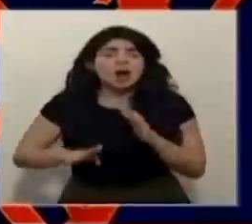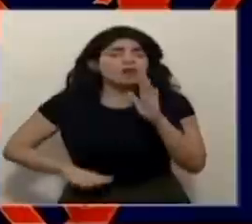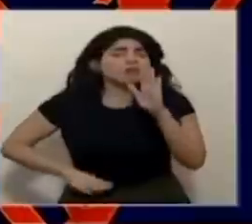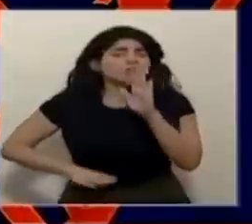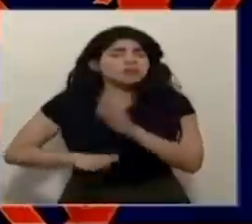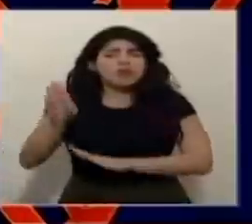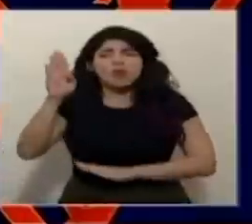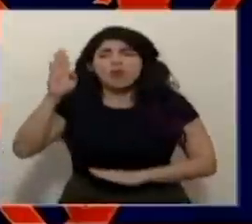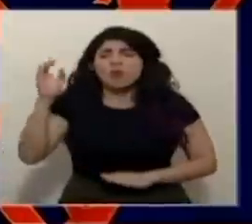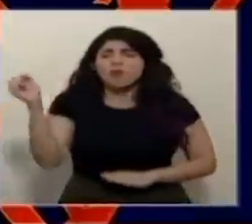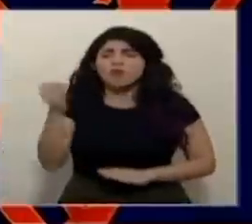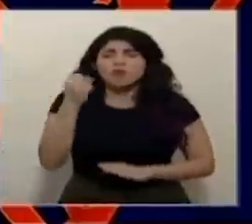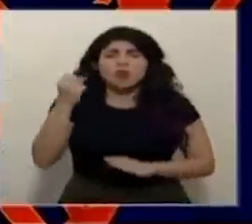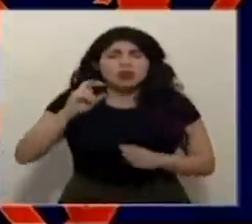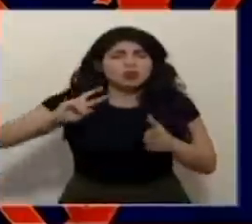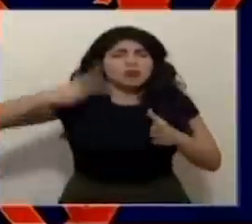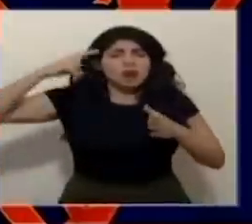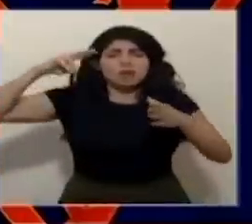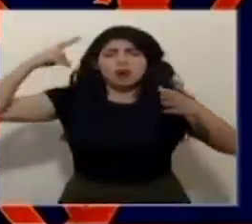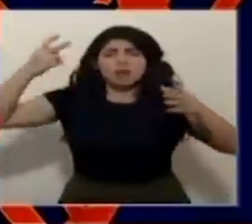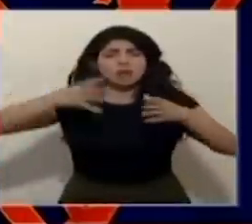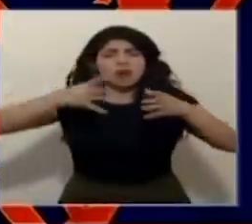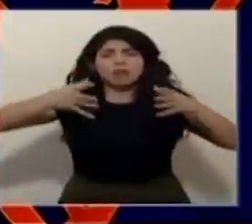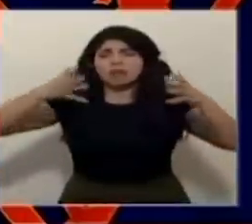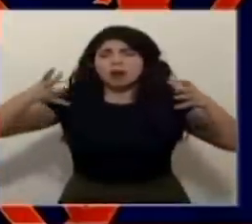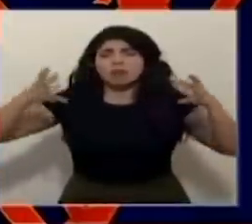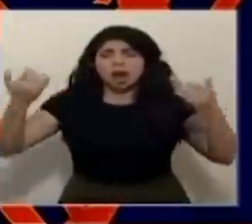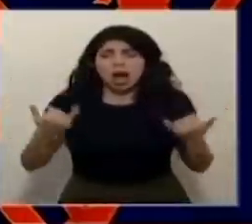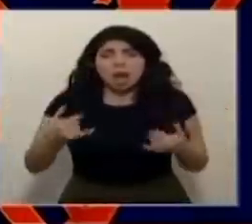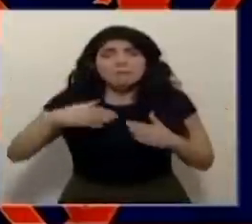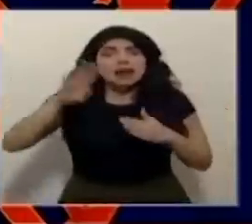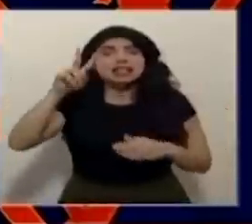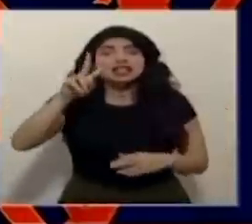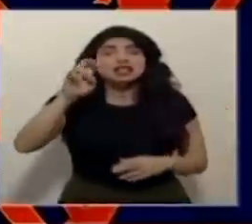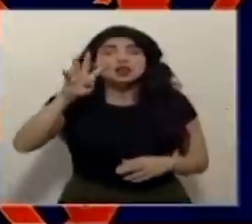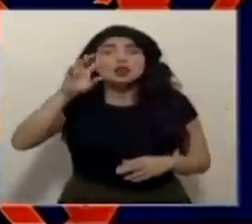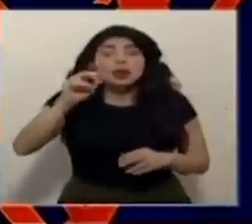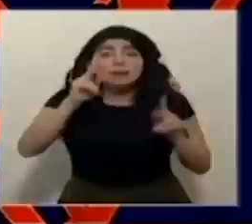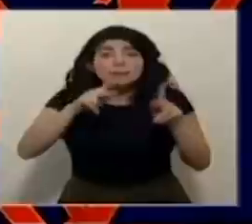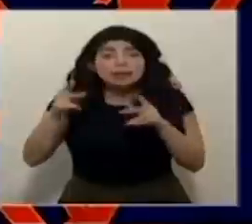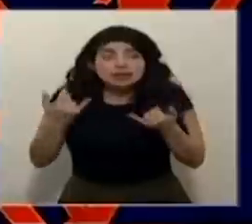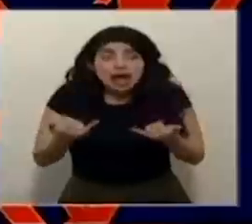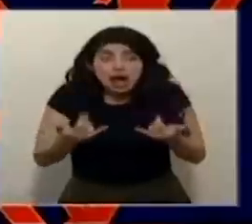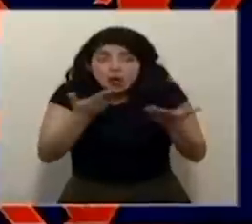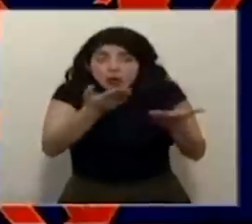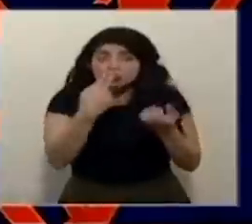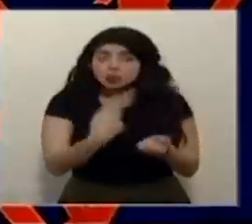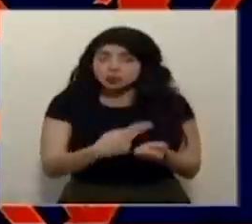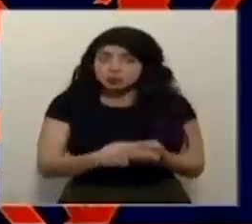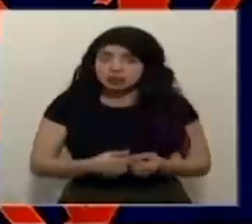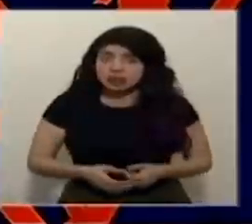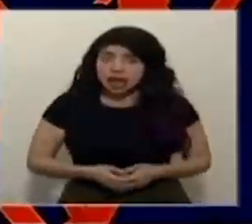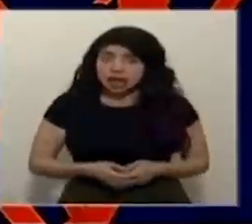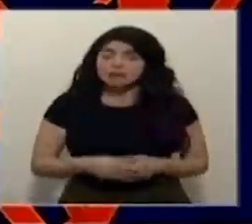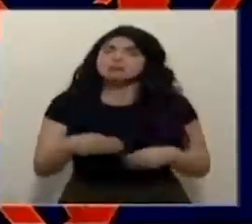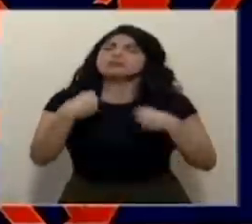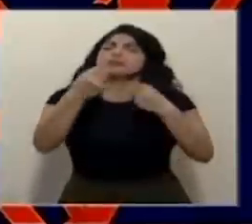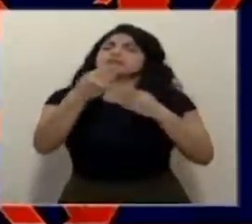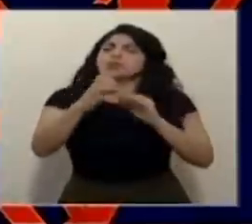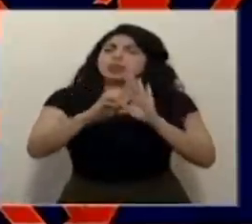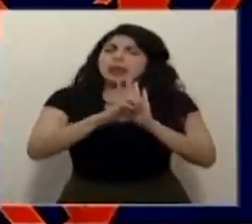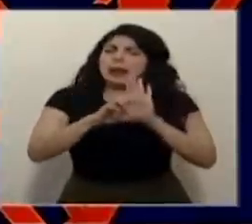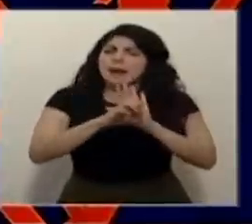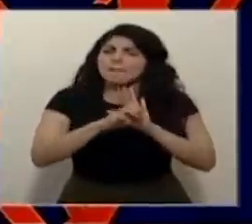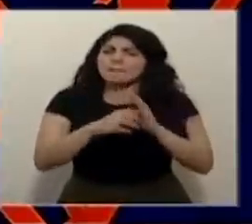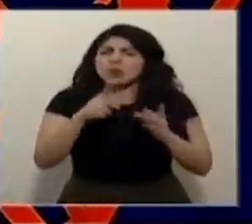exponencialmente hoy subió a más de doscientos cuarenta personas internadas para tener un ejemplo de la